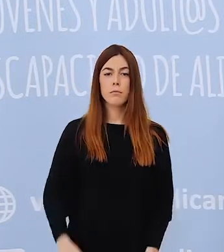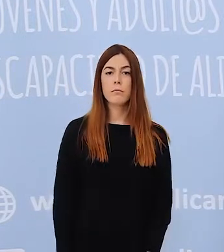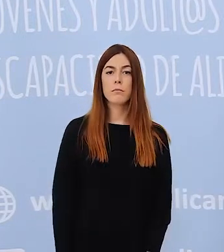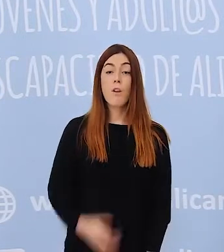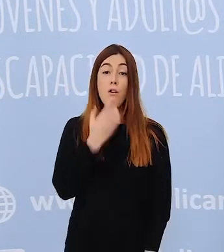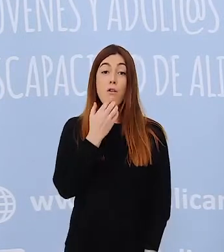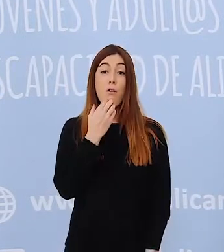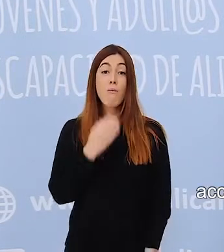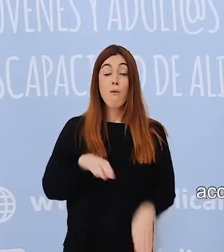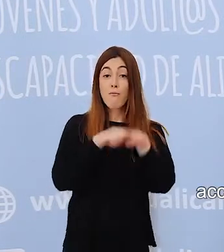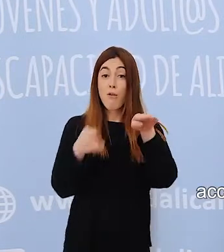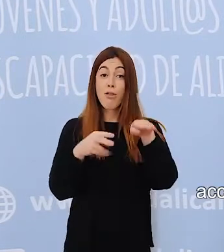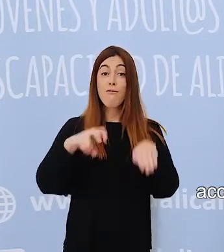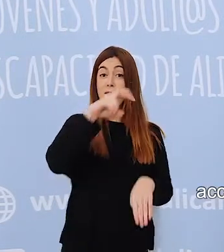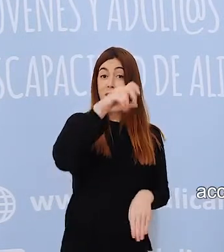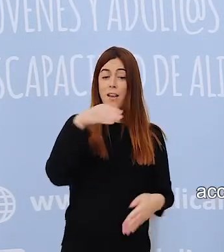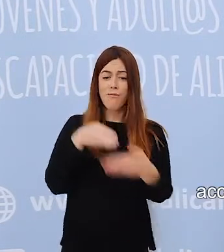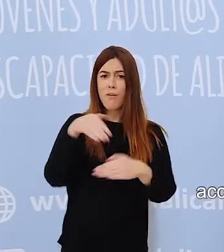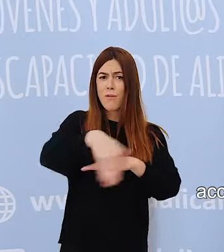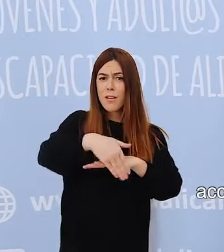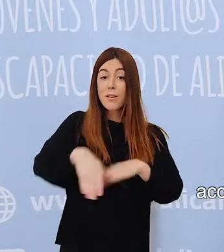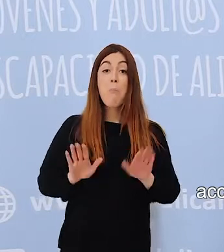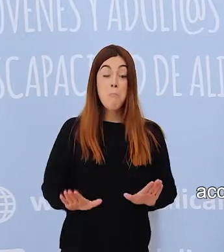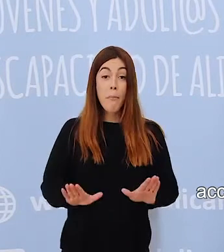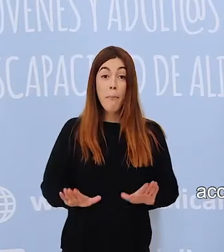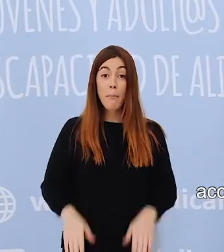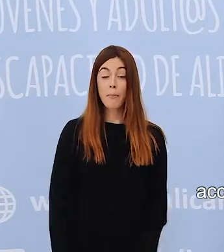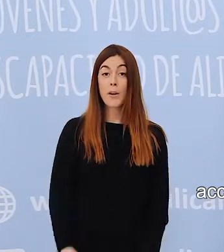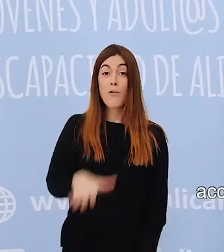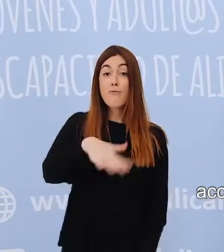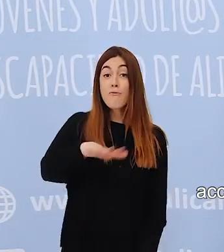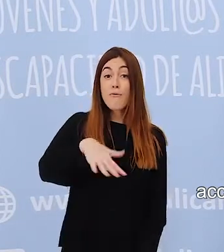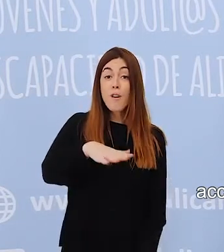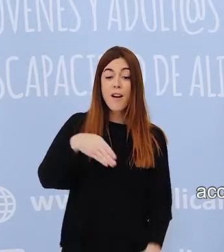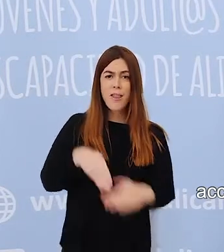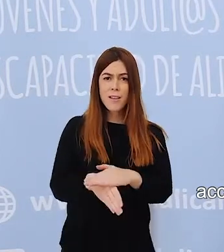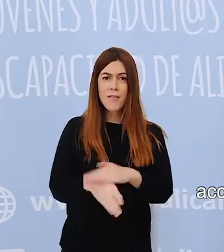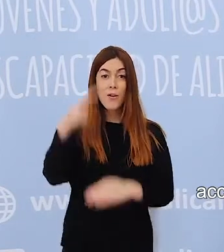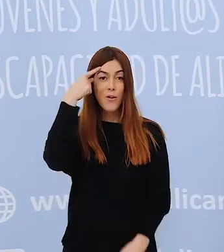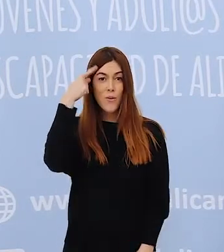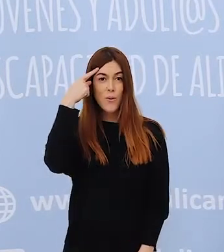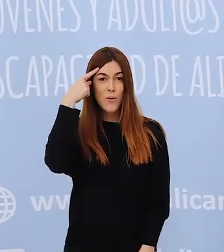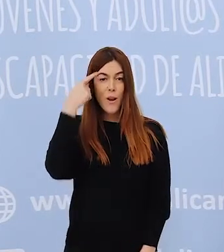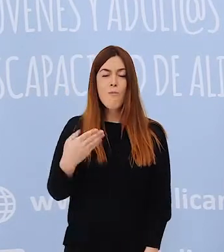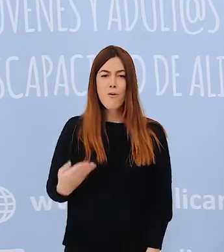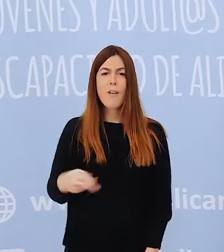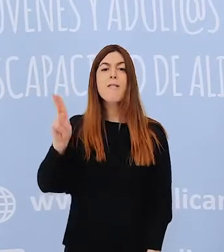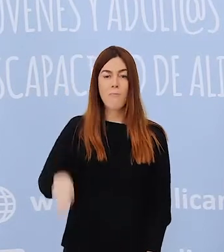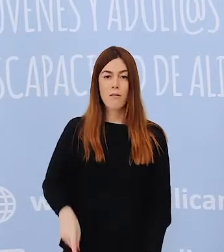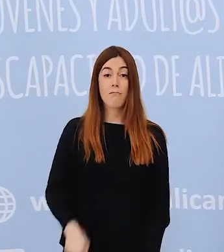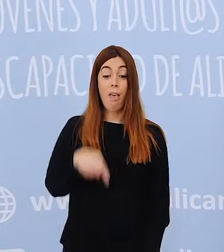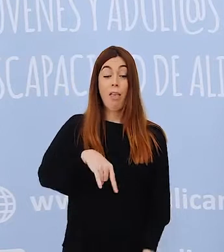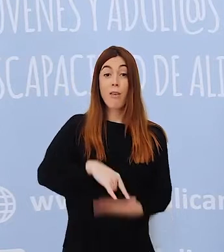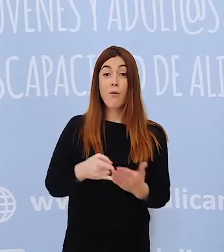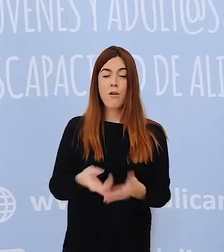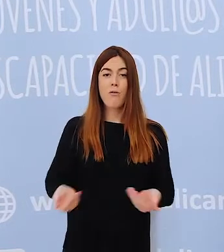obstáculos de la calle, también lo es facilitar una localidad accesible desde el punto de vista cognitivo. Y este proyecto se